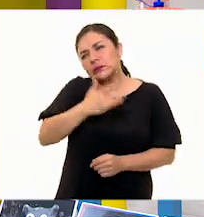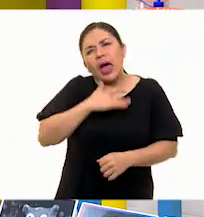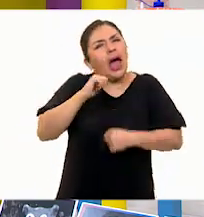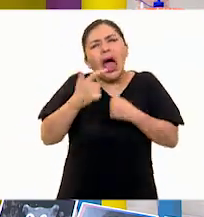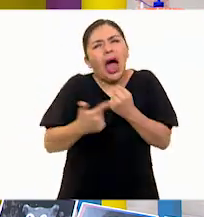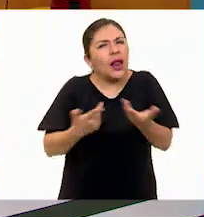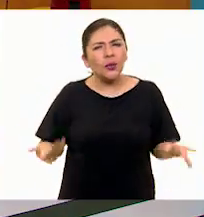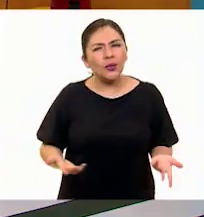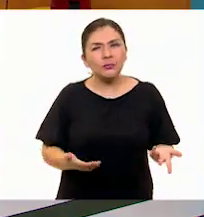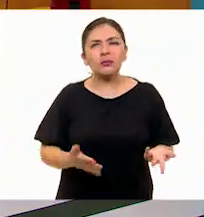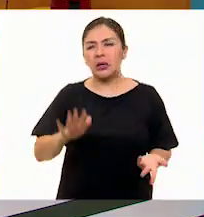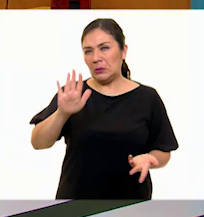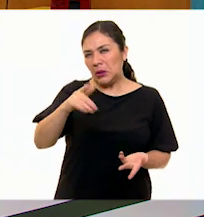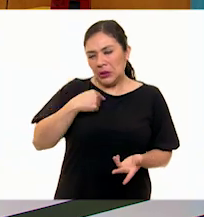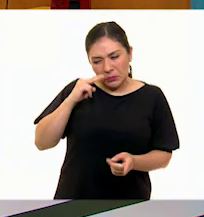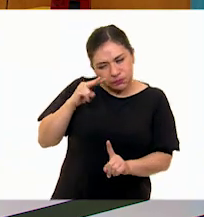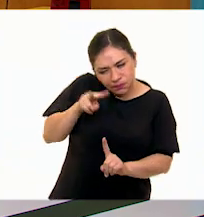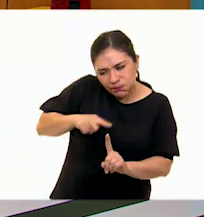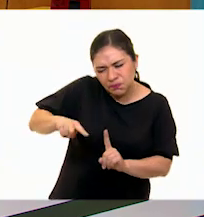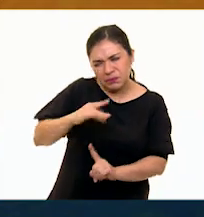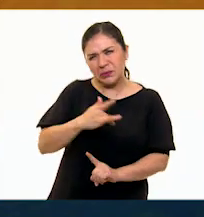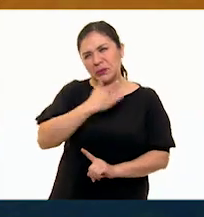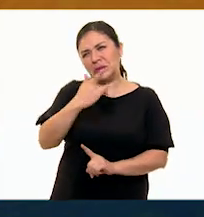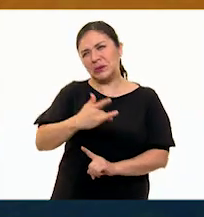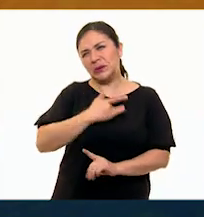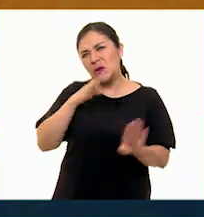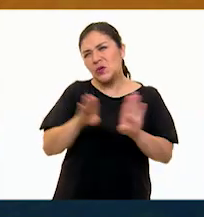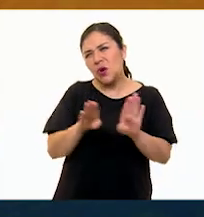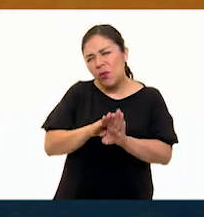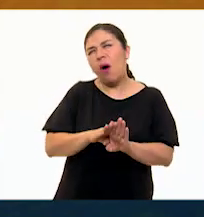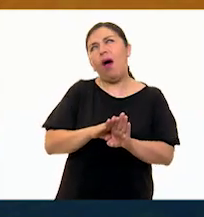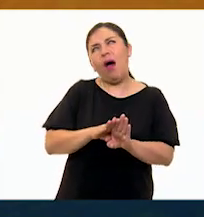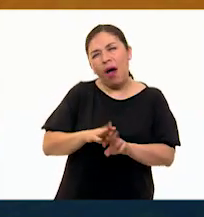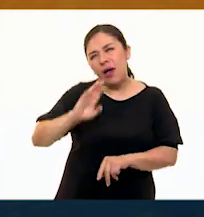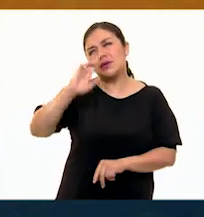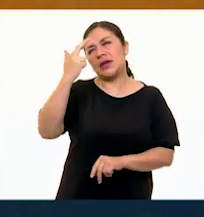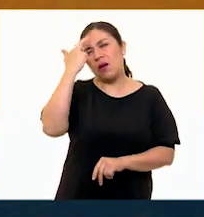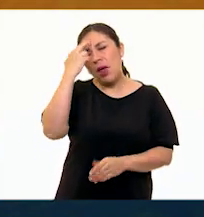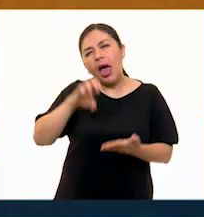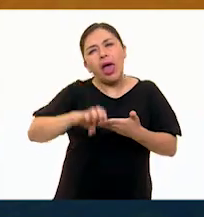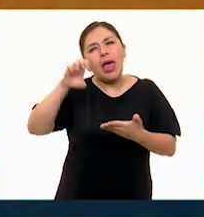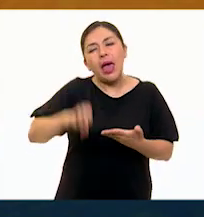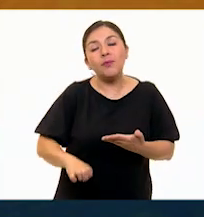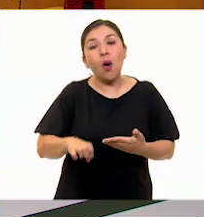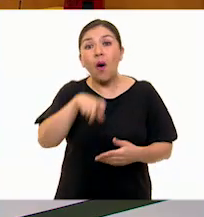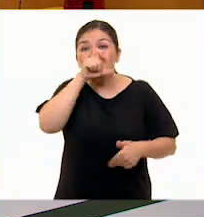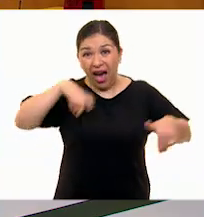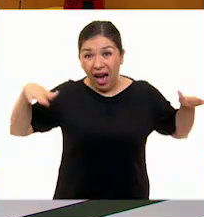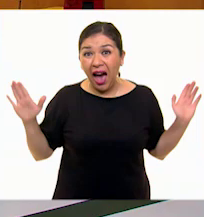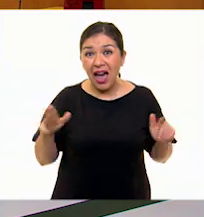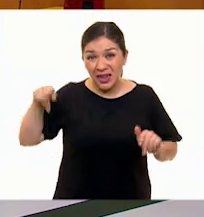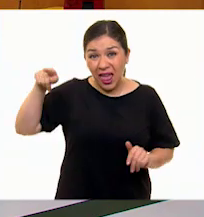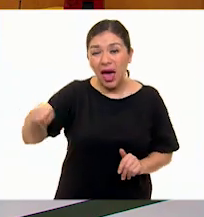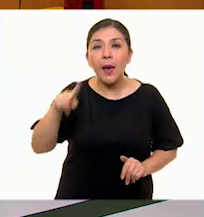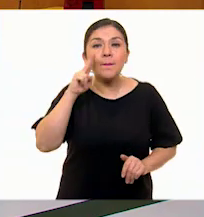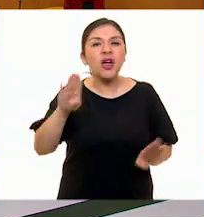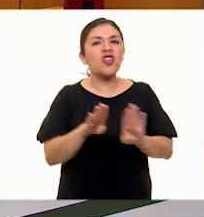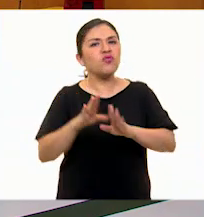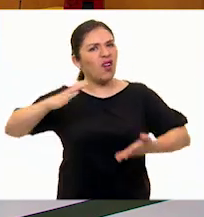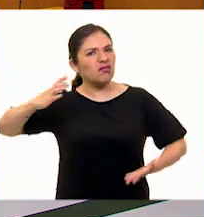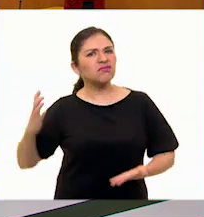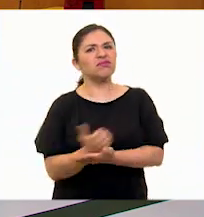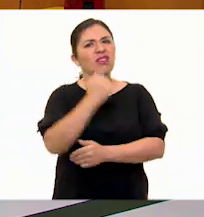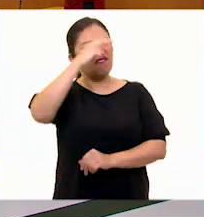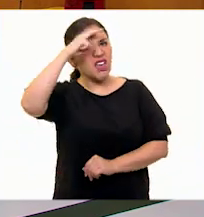Ah, pues, me recuerda justo a, por ejemplo, el águila me recuerda a la victoria,